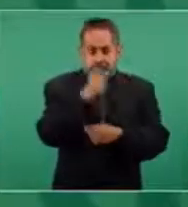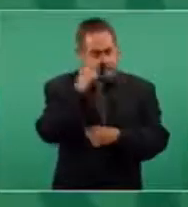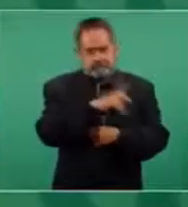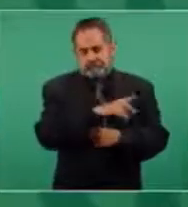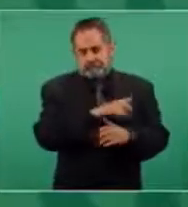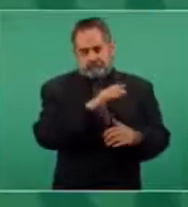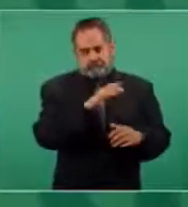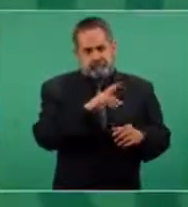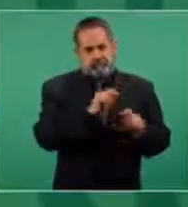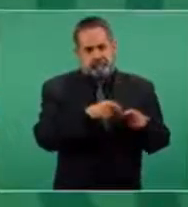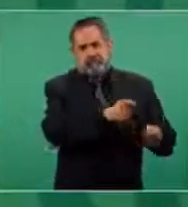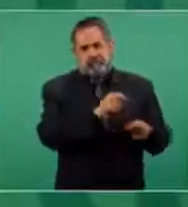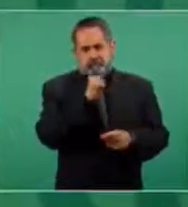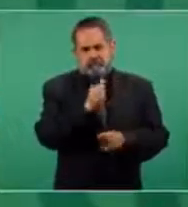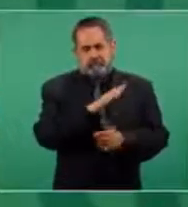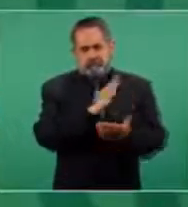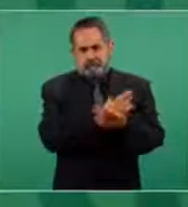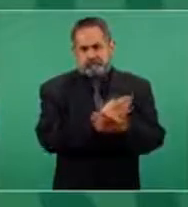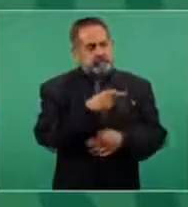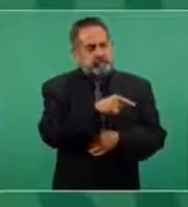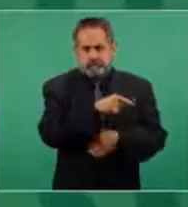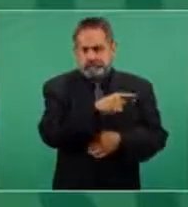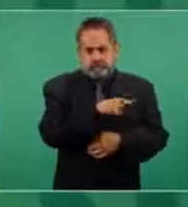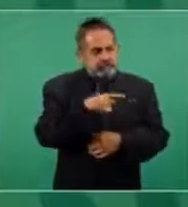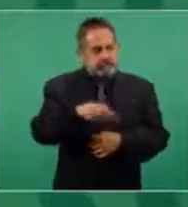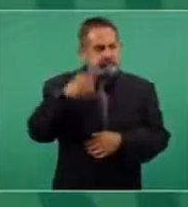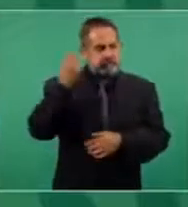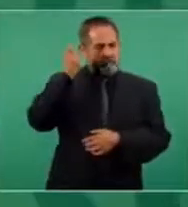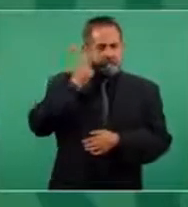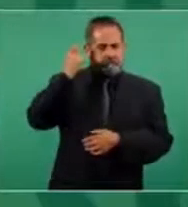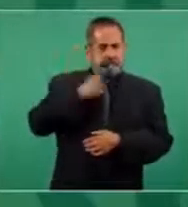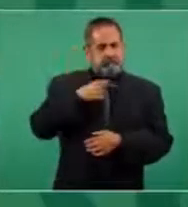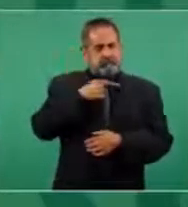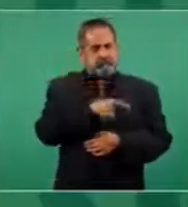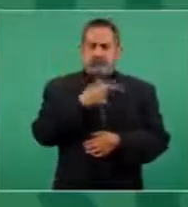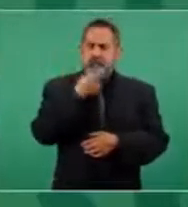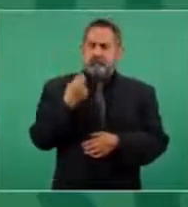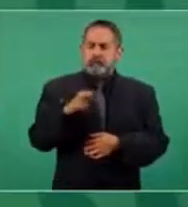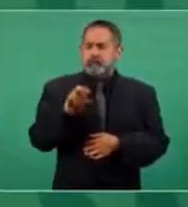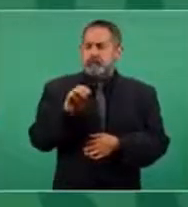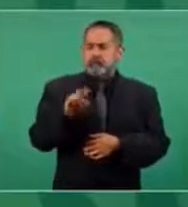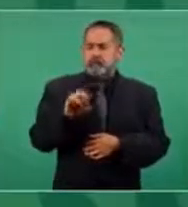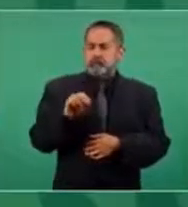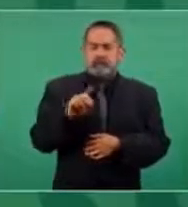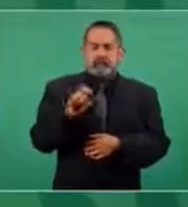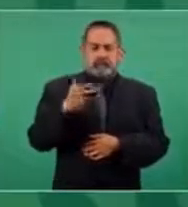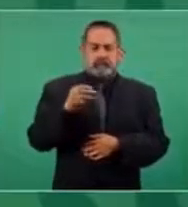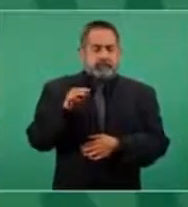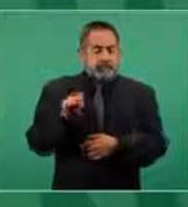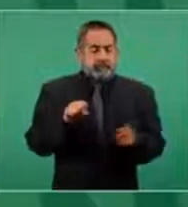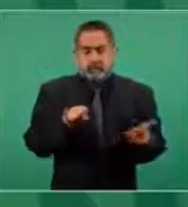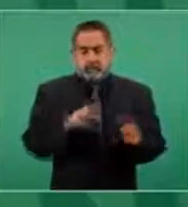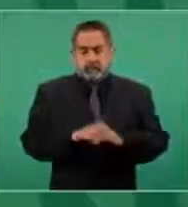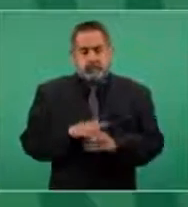tiene que jubilarse y dejar de ser